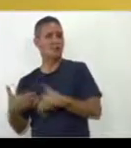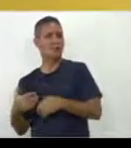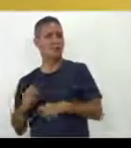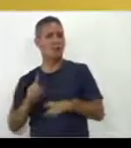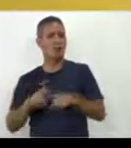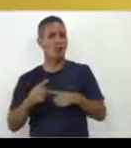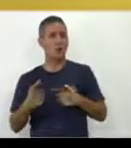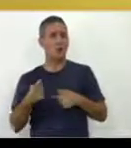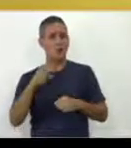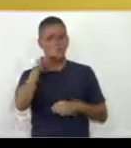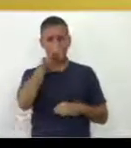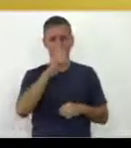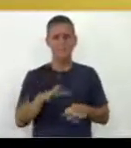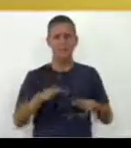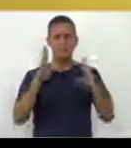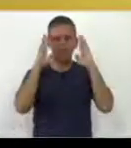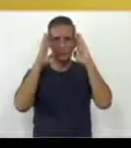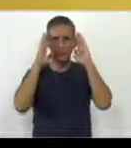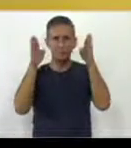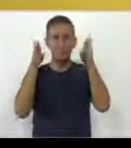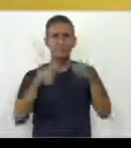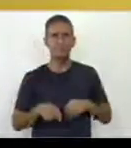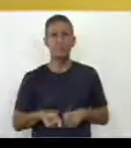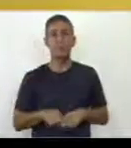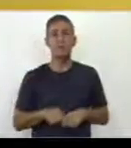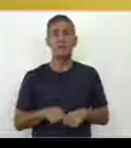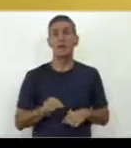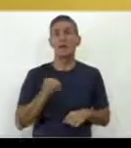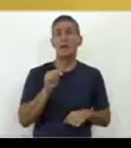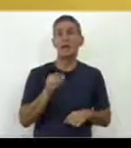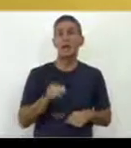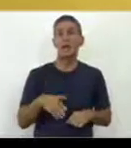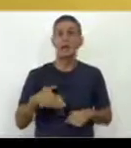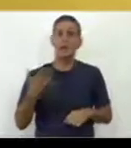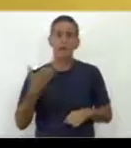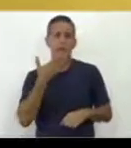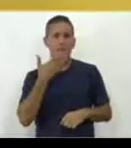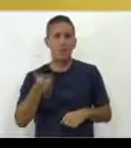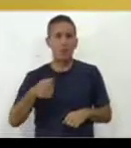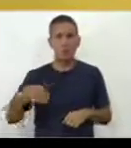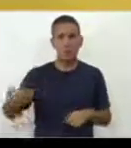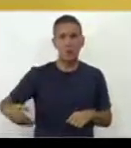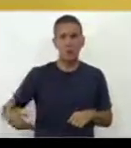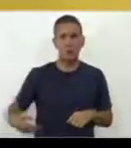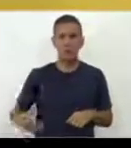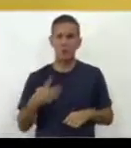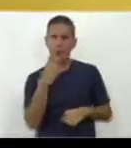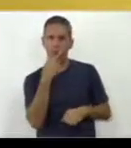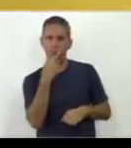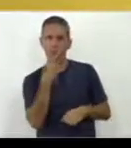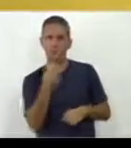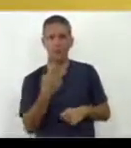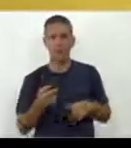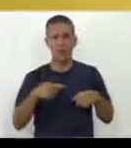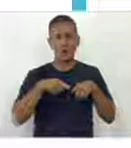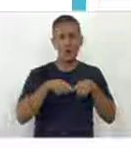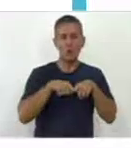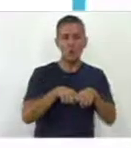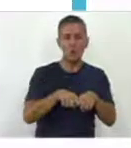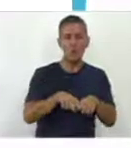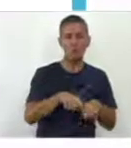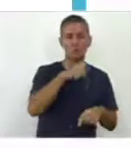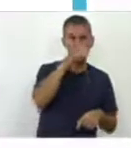sin embargo, el modo de aprovechar lo mejor es realizar una visualización conjunta.